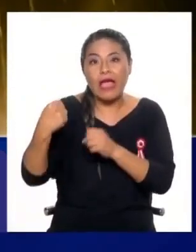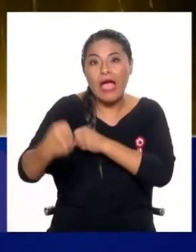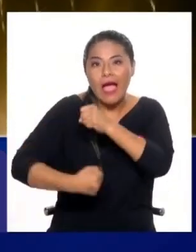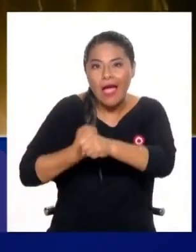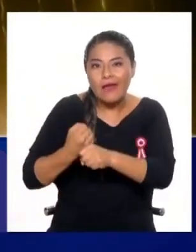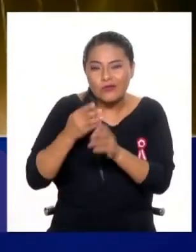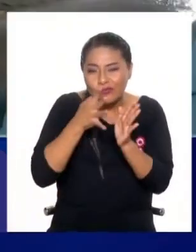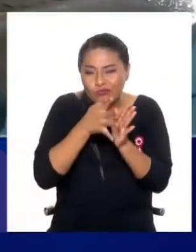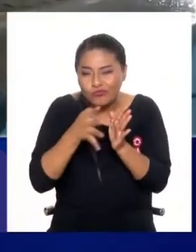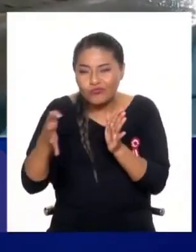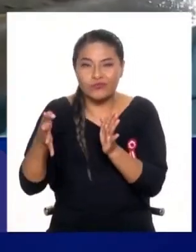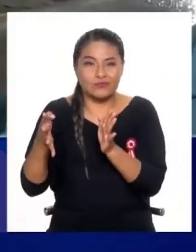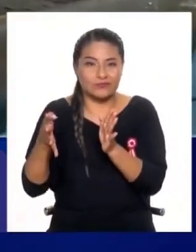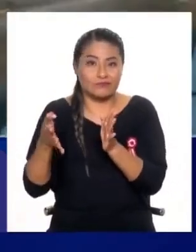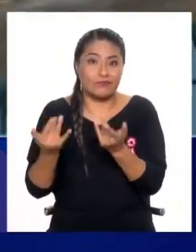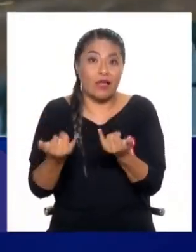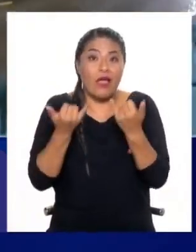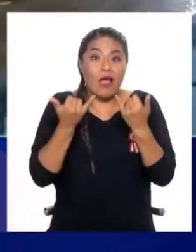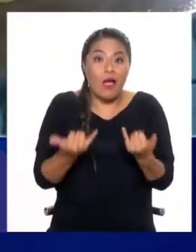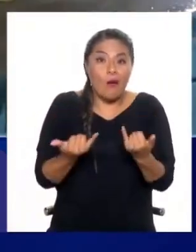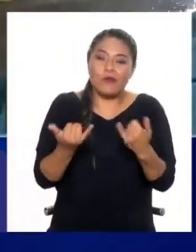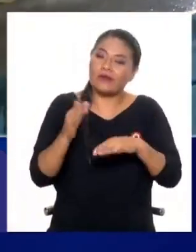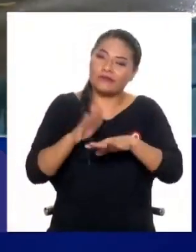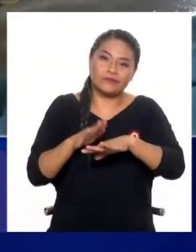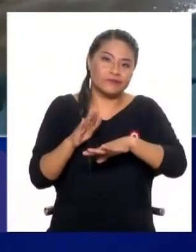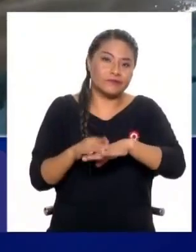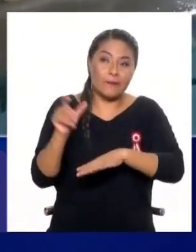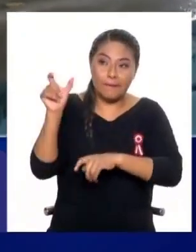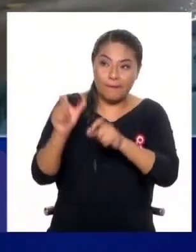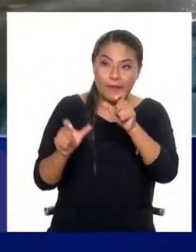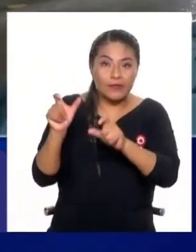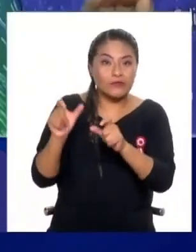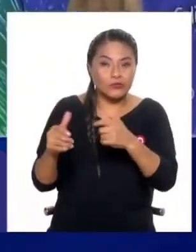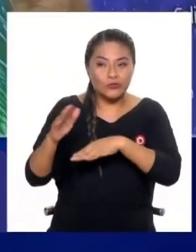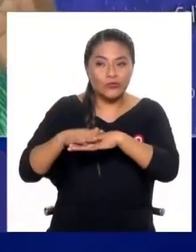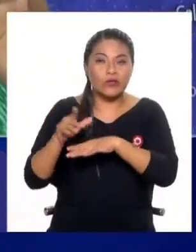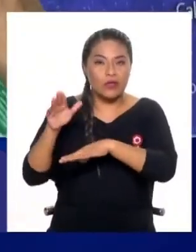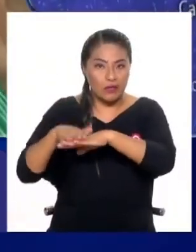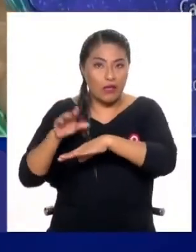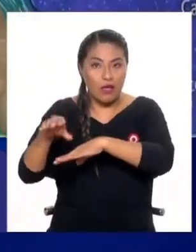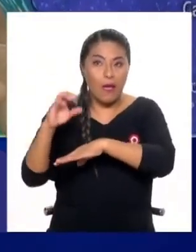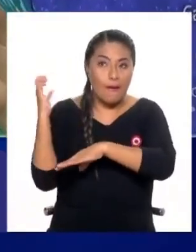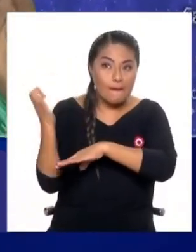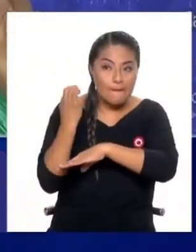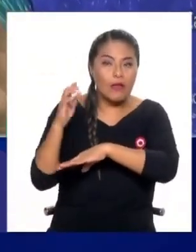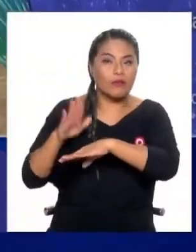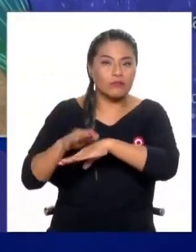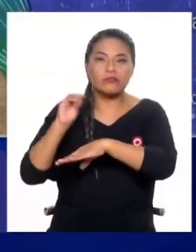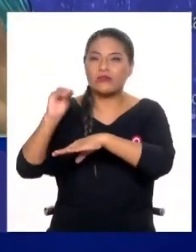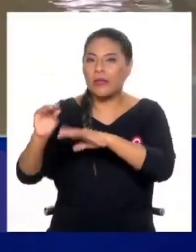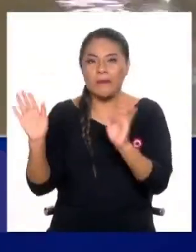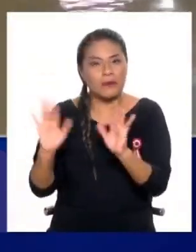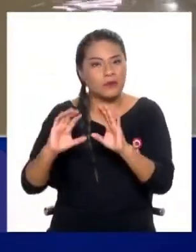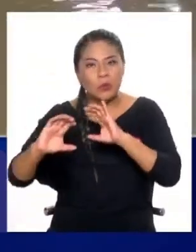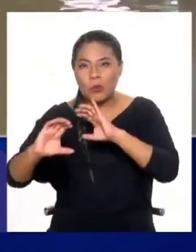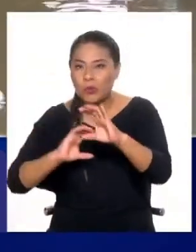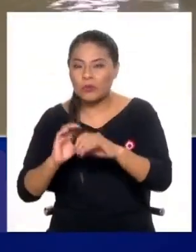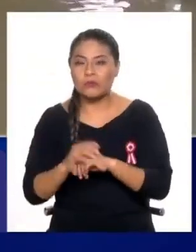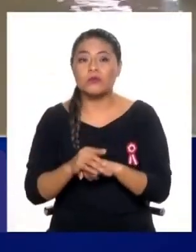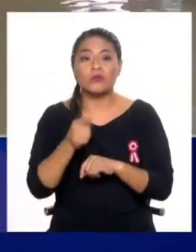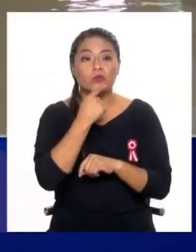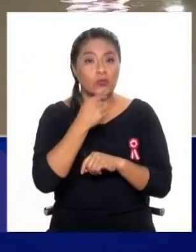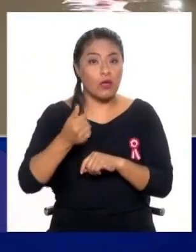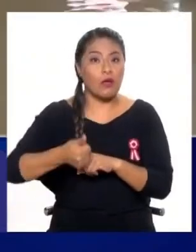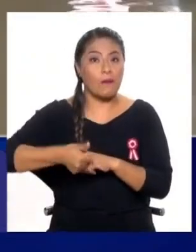estas obras de prevención, trabajar fuertemente con la población sobre los sistemas de alerta temprana, que por ejemplo estén escuchando a la